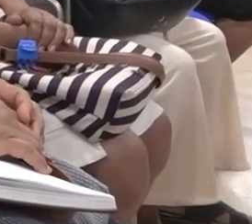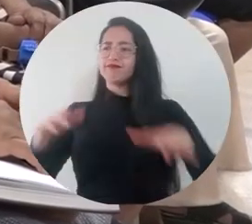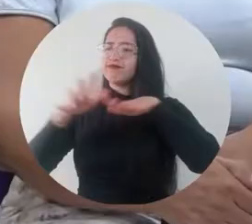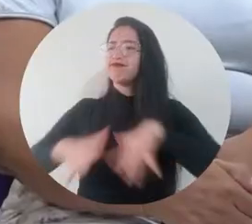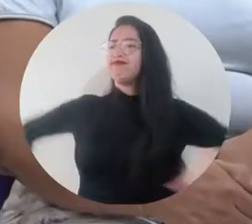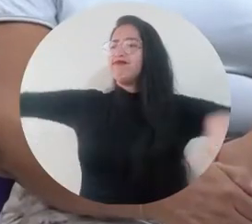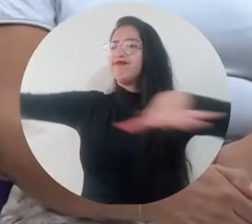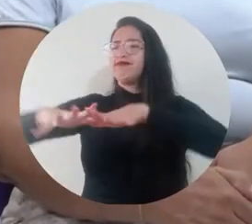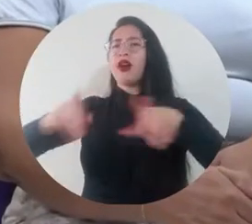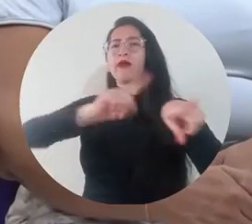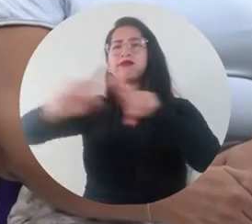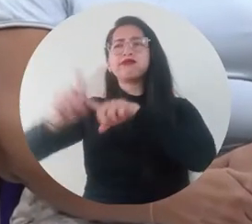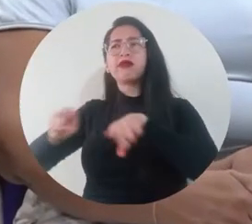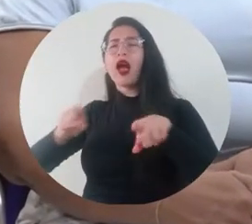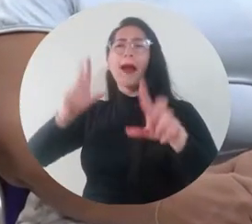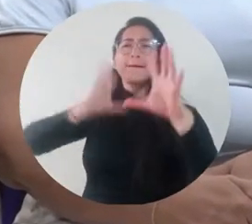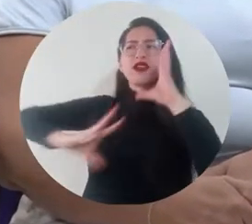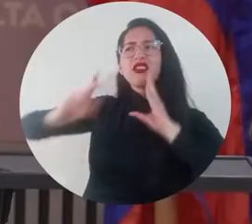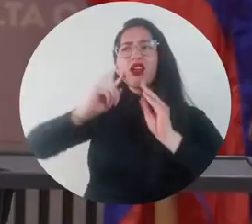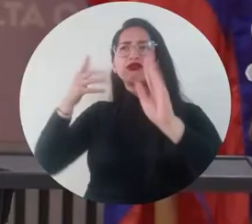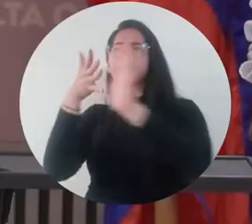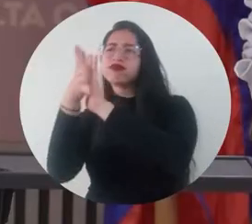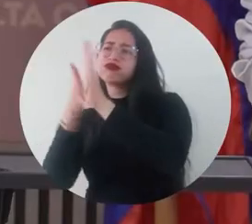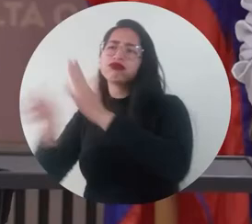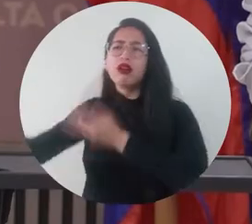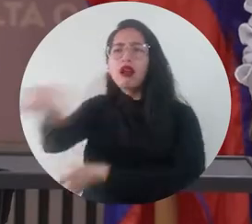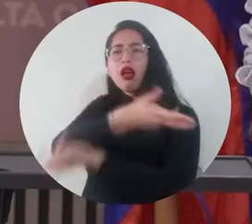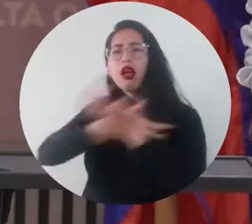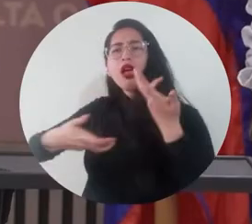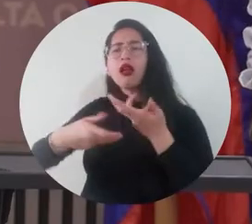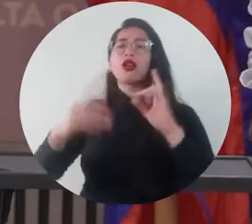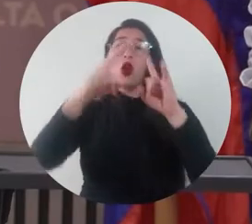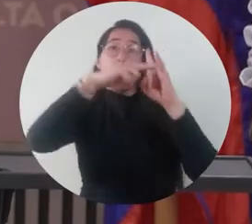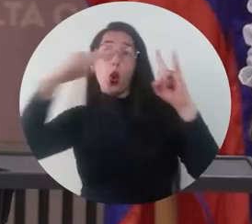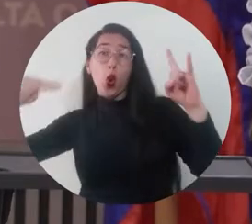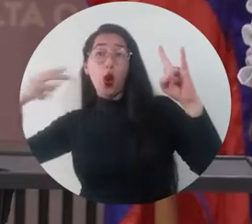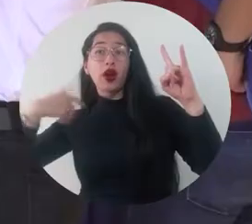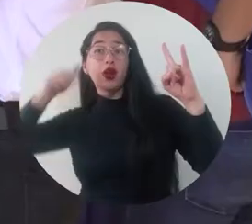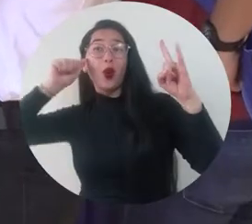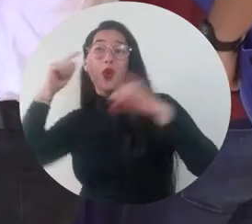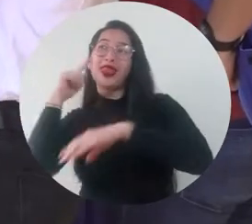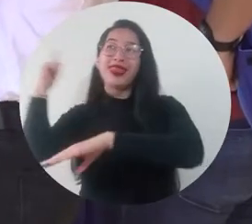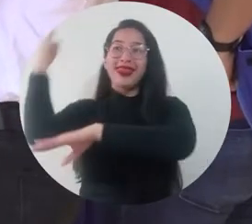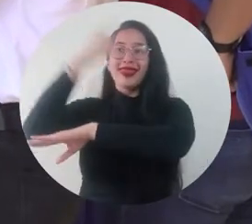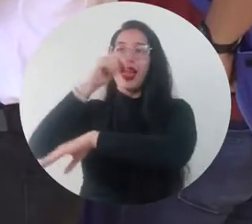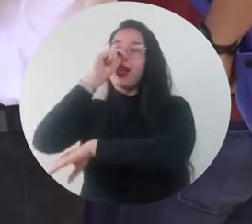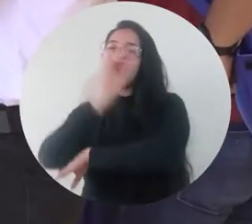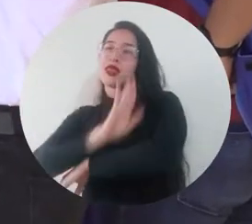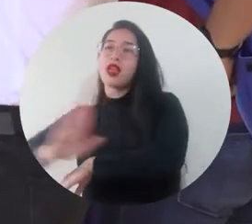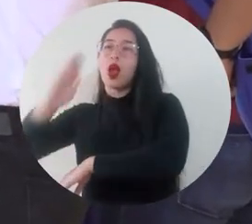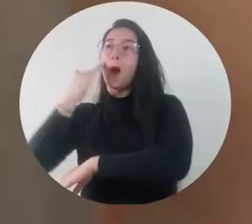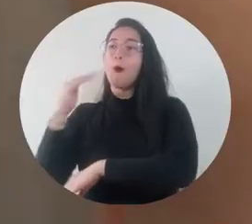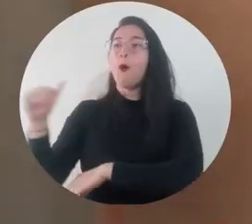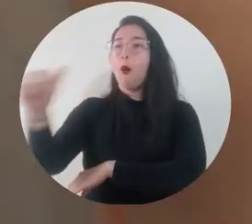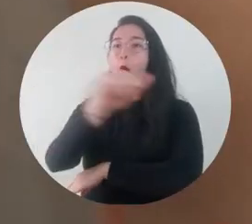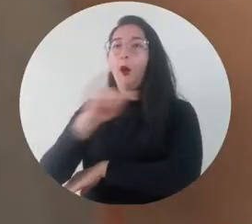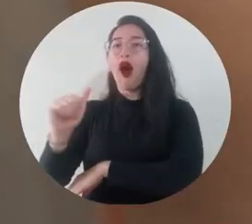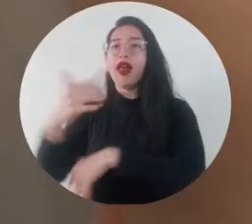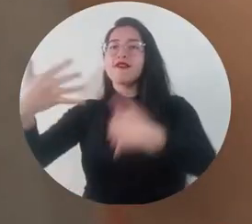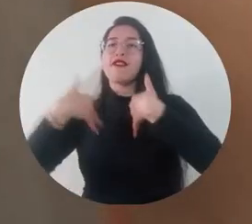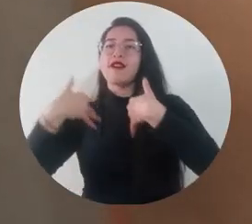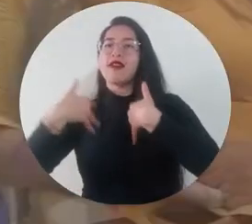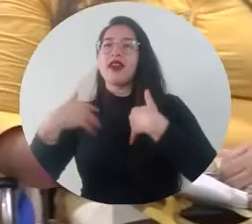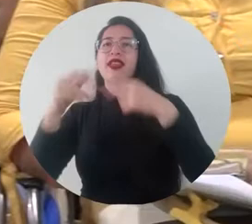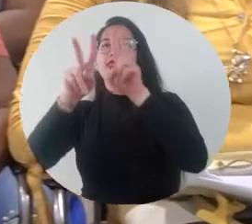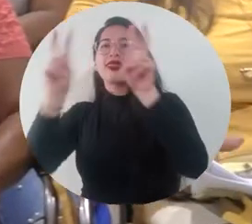Con un significativo acto en el que se socializaron diferentes experiencias La Universidad del Magdalena conmemoró el Día Nacional de las